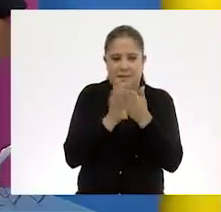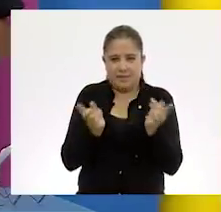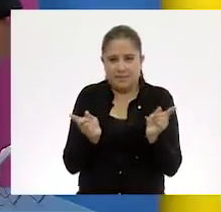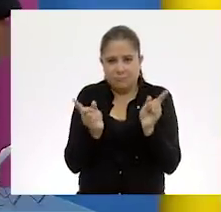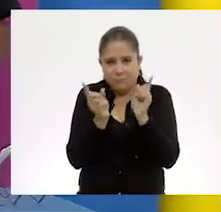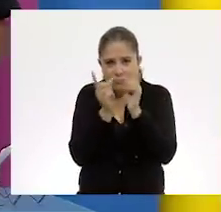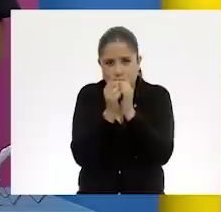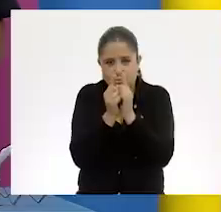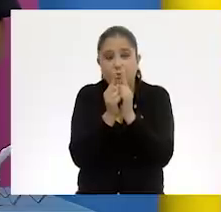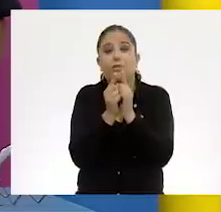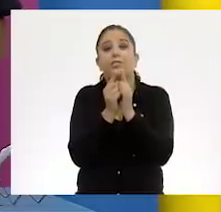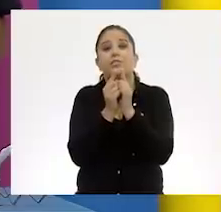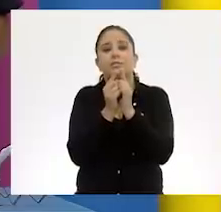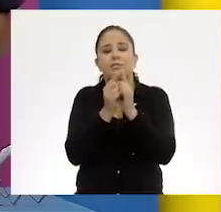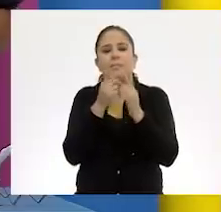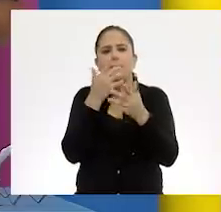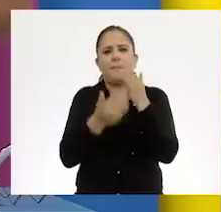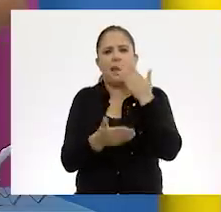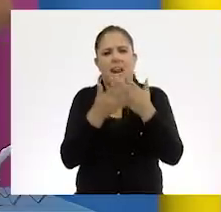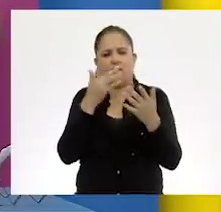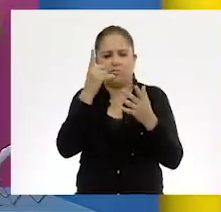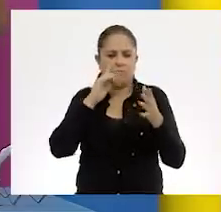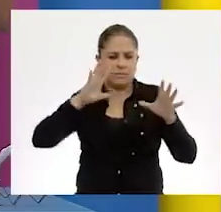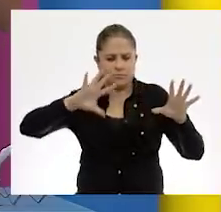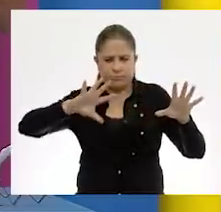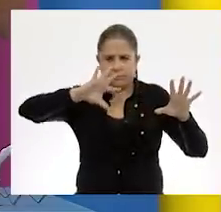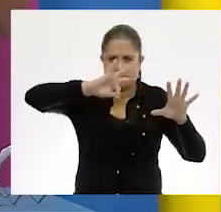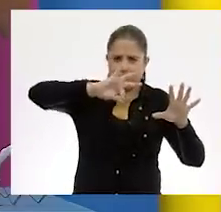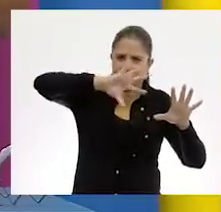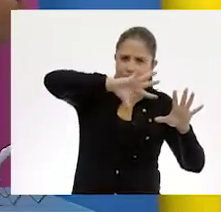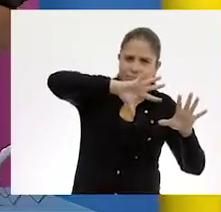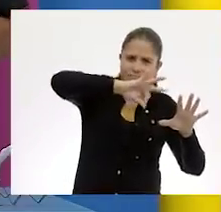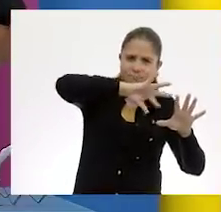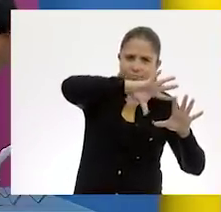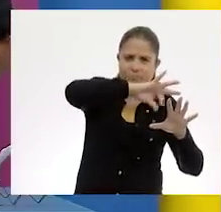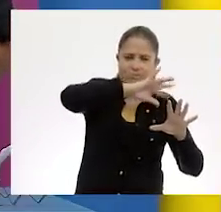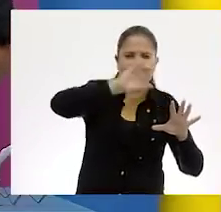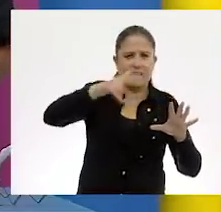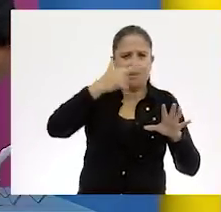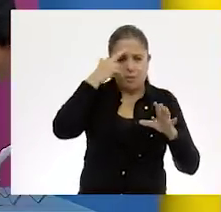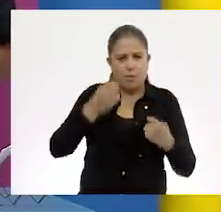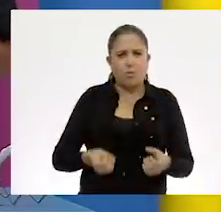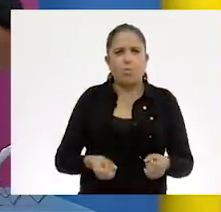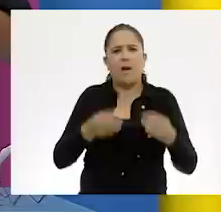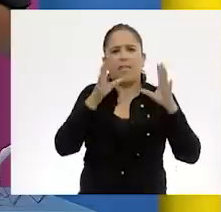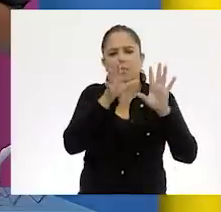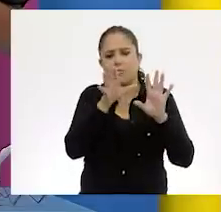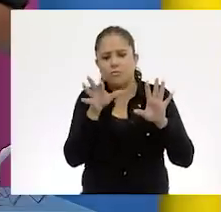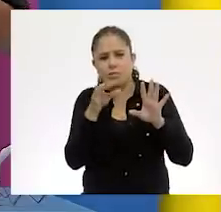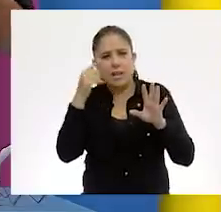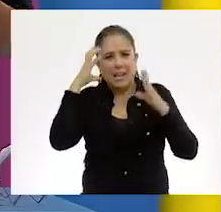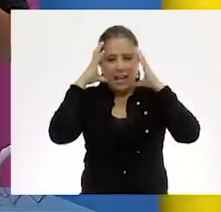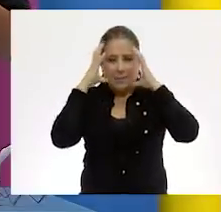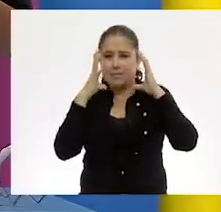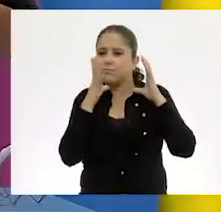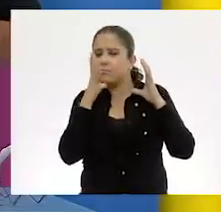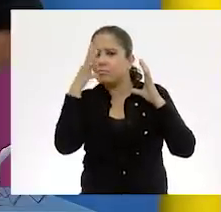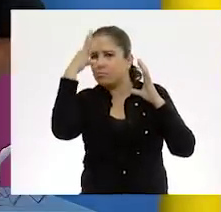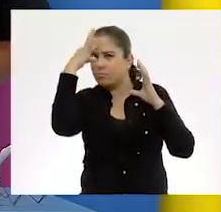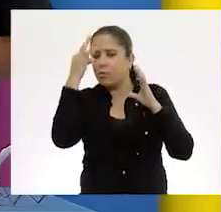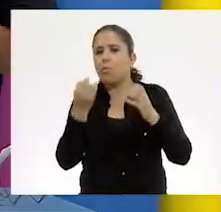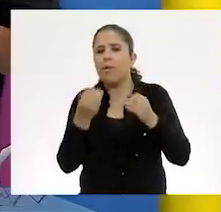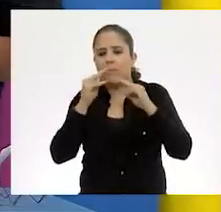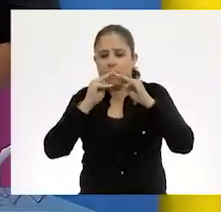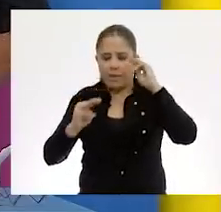Y vamos a trabajar con medidas de mano. Esto es para que nosotros podamos recordar cuánto medía la patita, cuánto medía la cabeza, cuánto medía el torso.